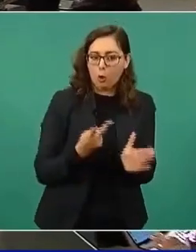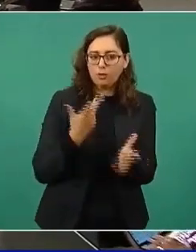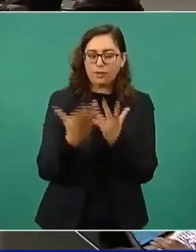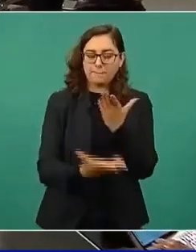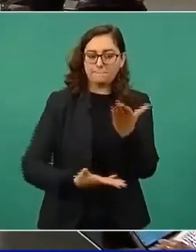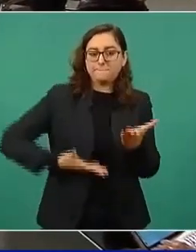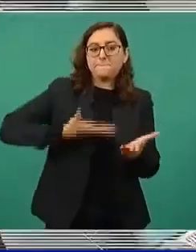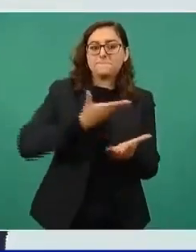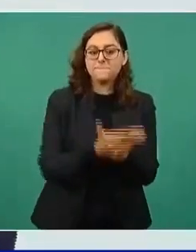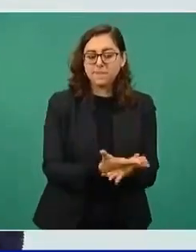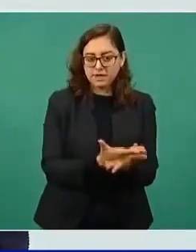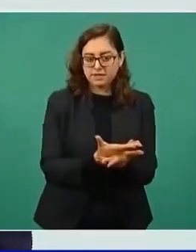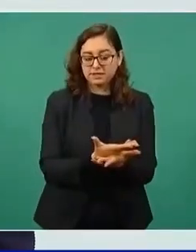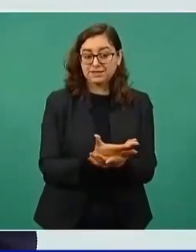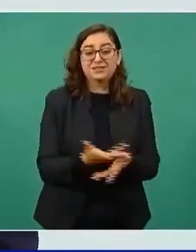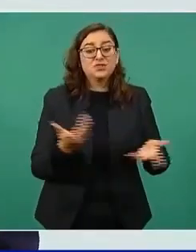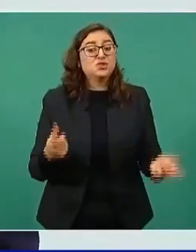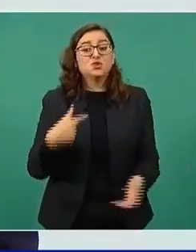atender el problema de fondo,